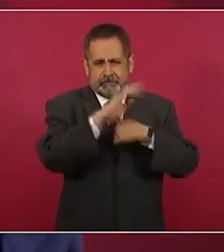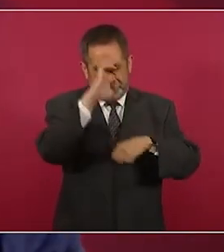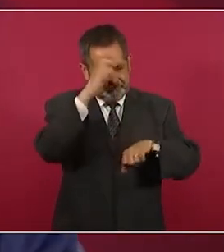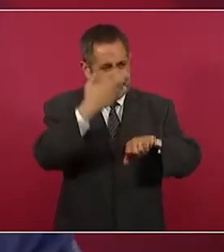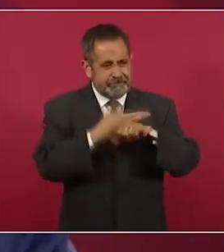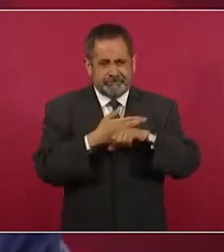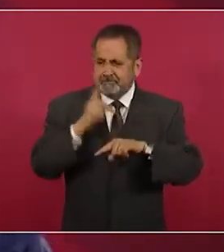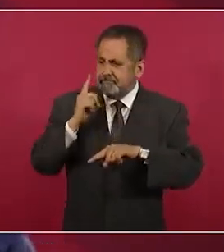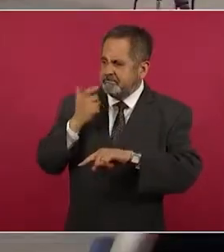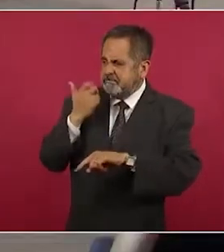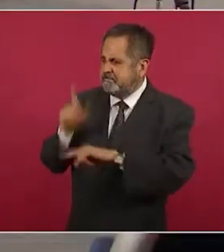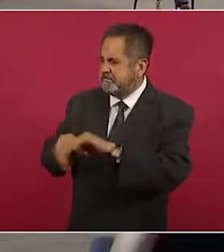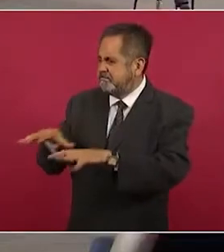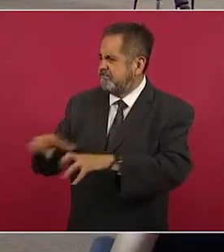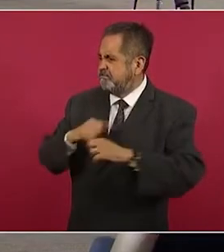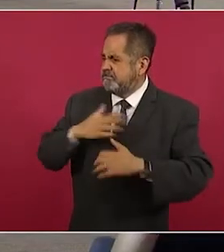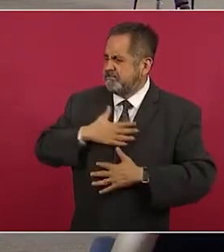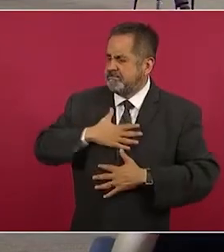las empresas, empresas,